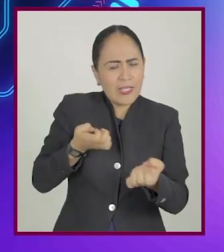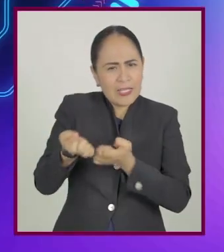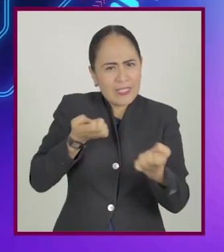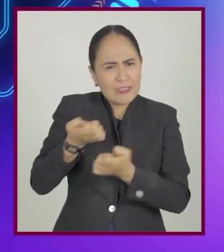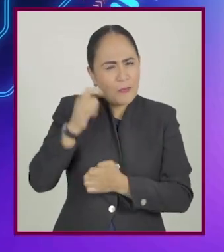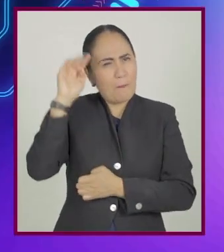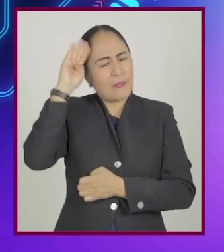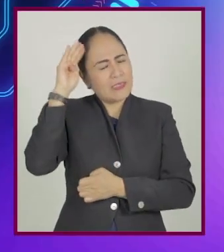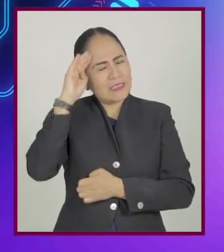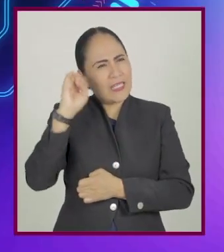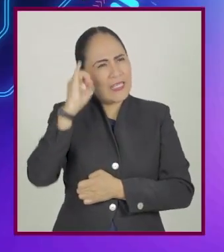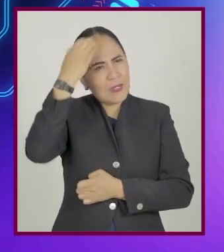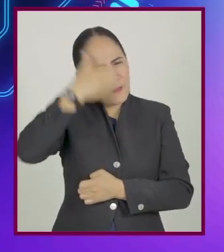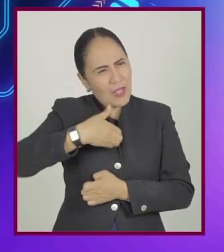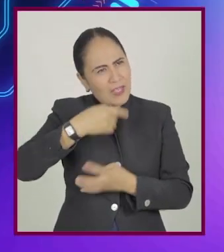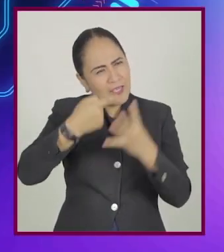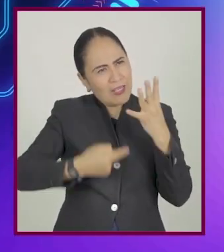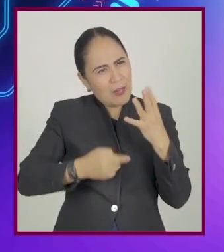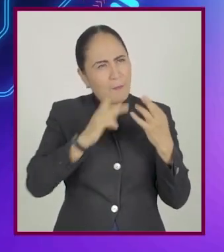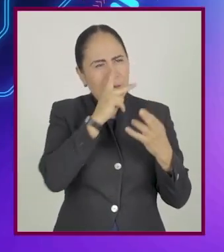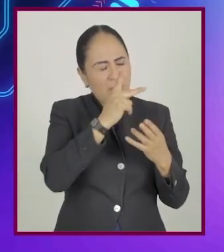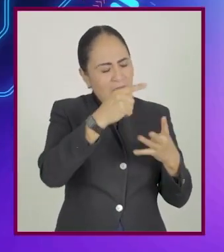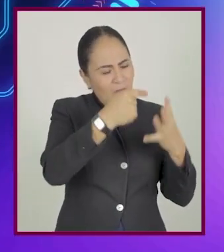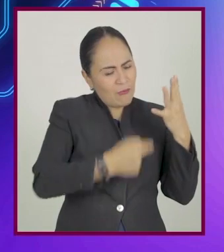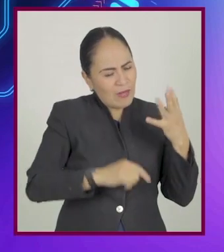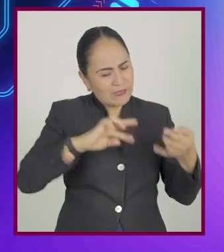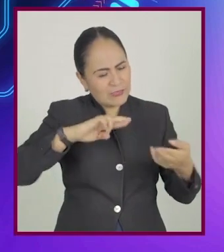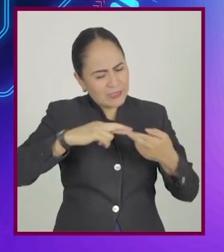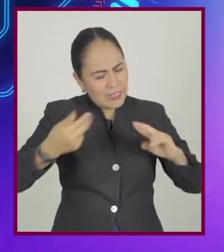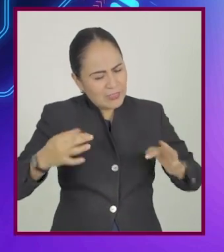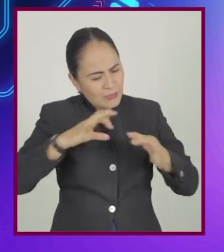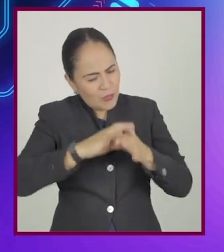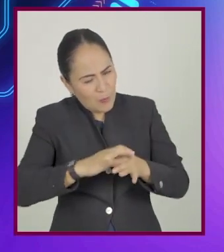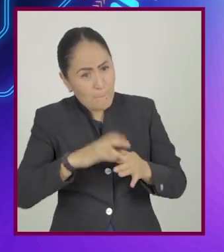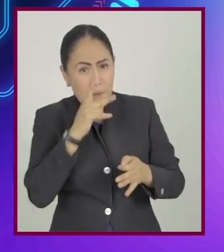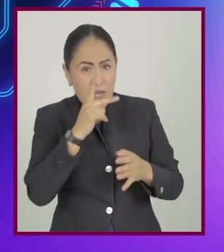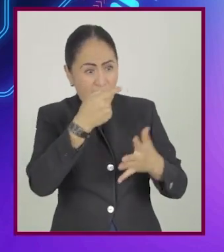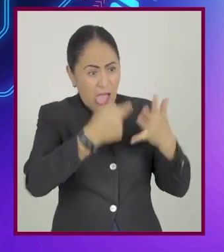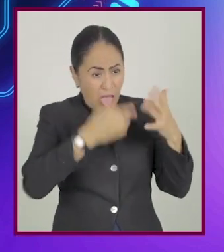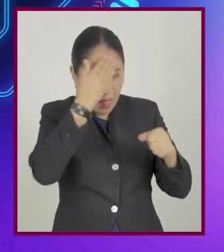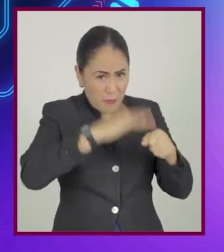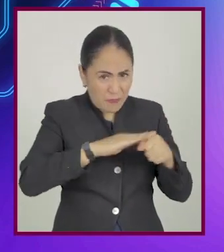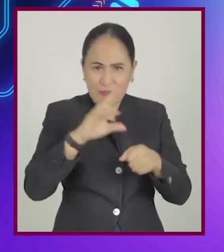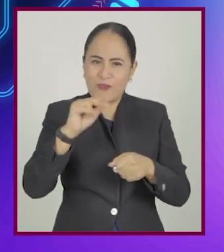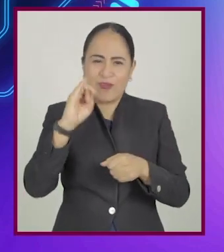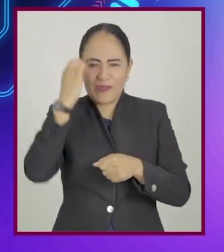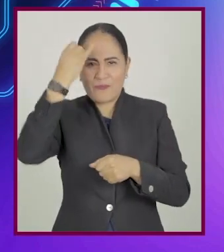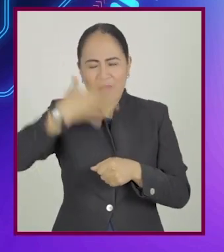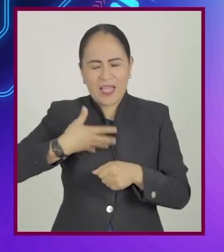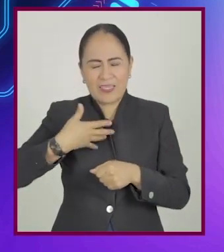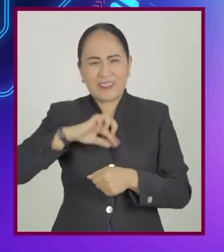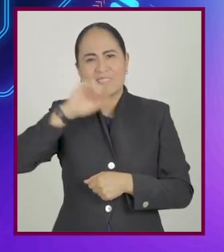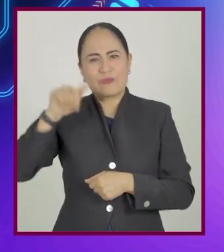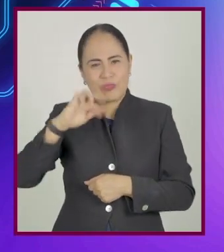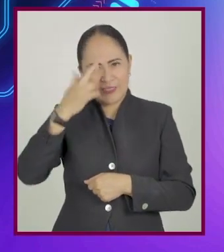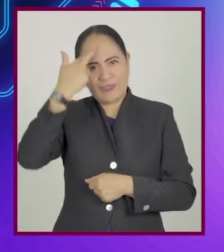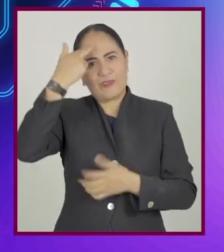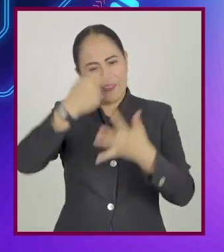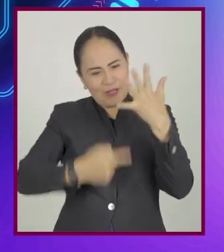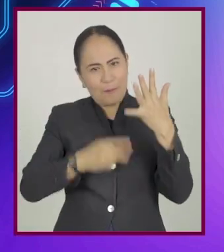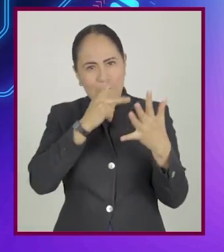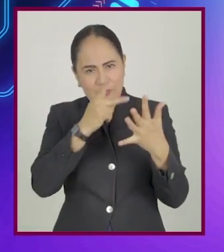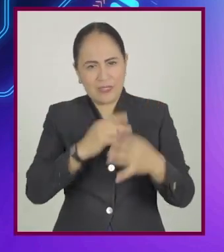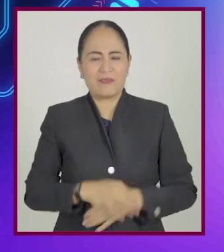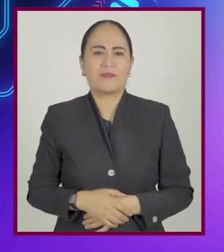ya que el que está haciendo el ejercicio piensa en la imagen que concibió al relacionarlas y no en la palabra clave.